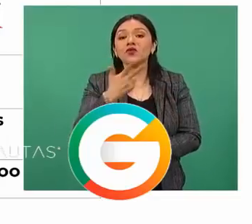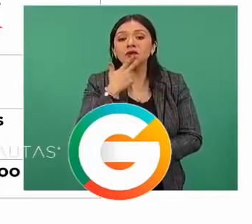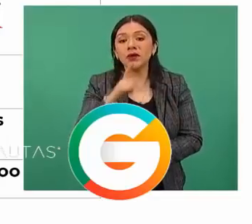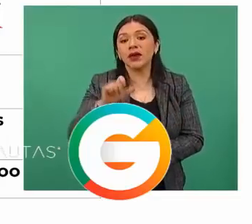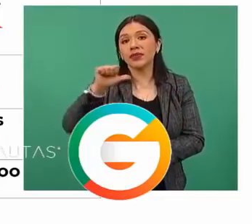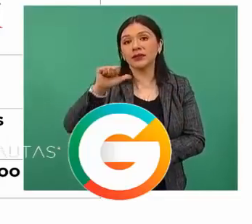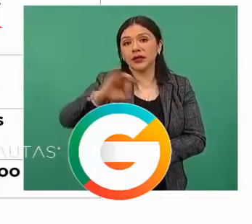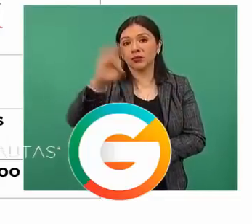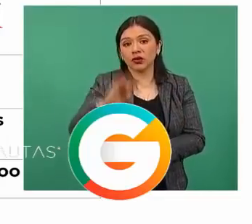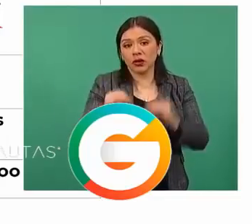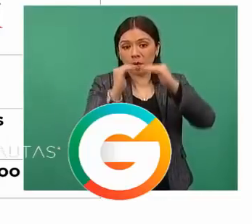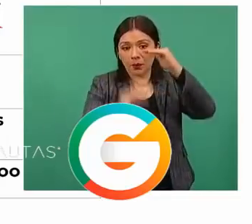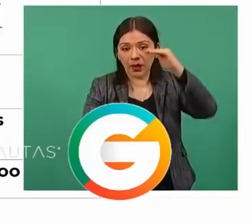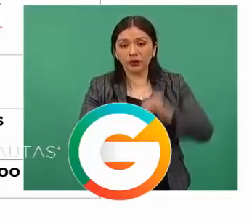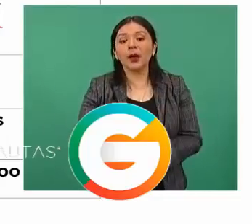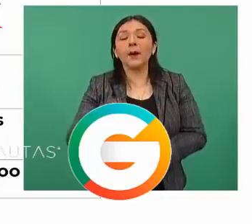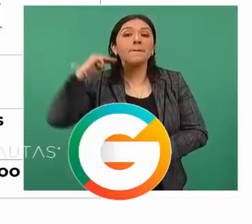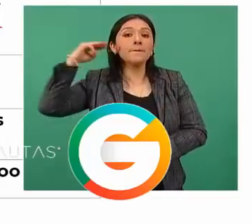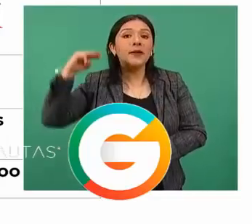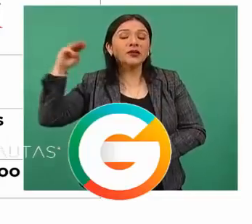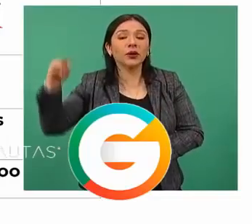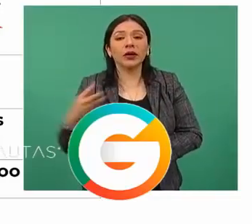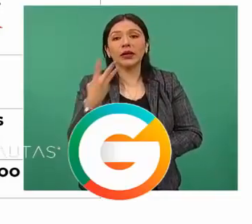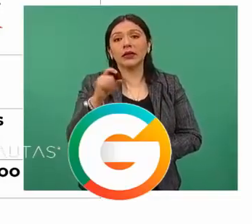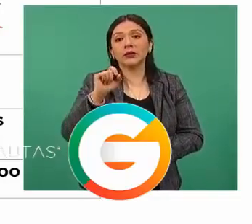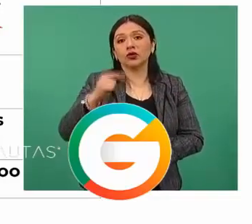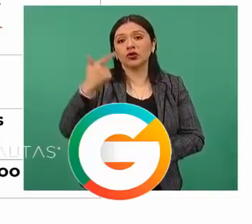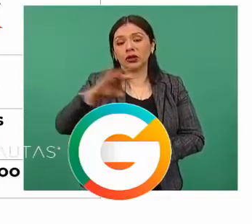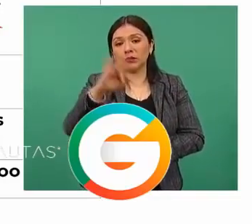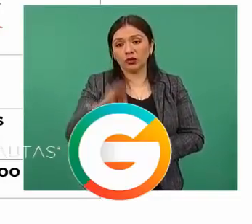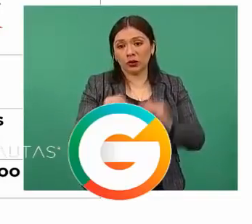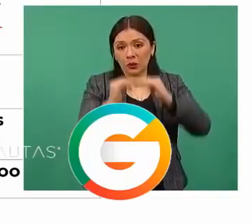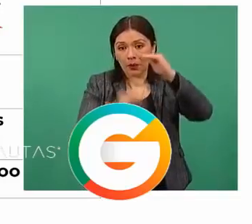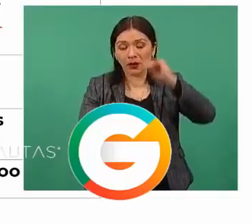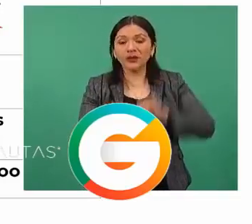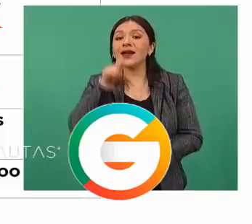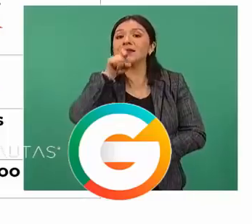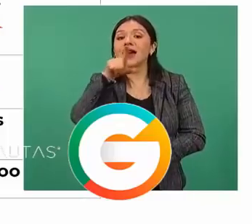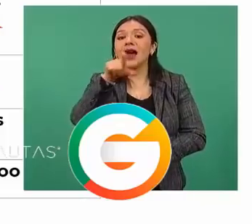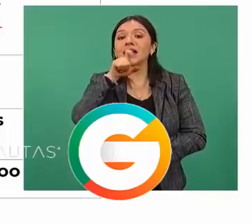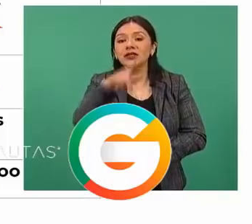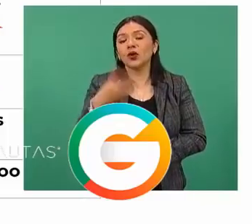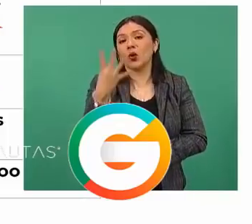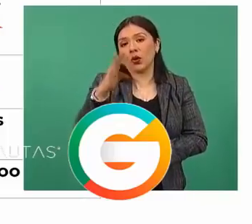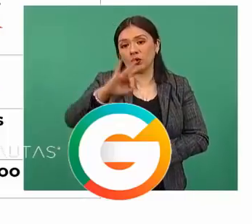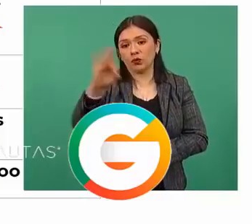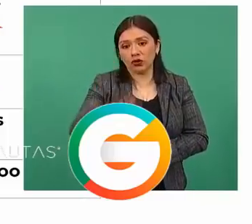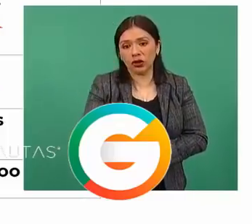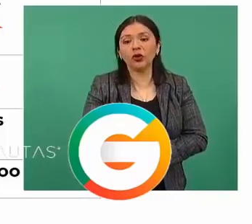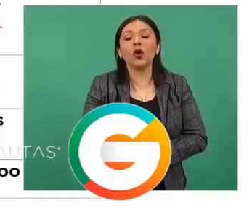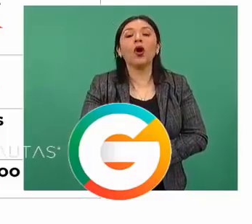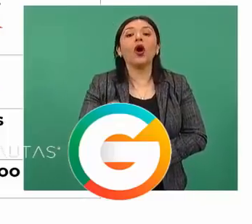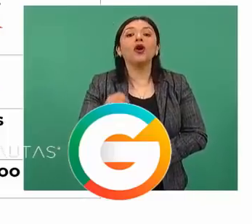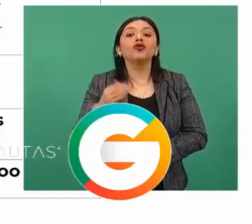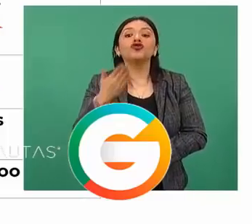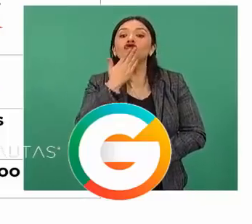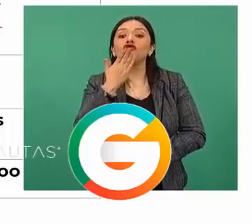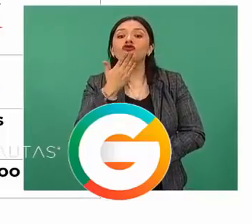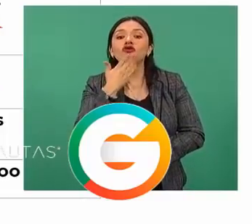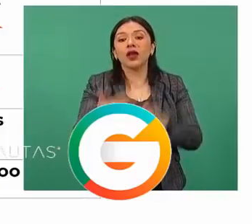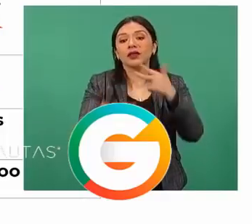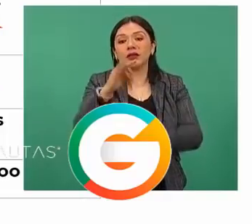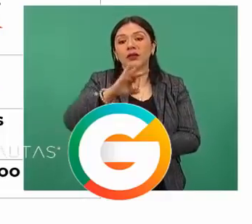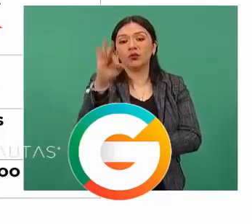por ciento, Michoacán 3.7 por ciento, Jalisco 4 por ciento, Sonora 13 por ciento, Zacatecas